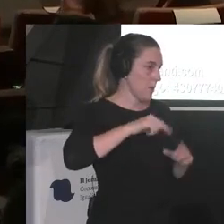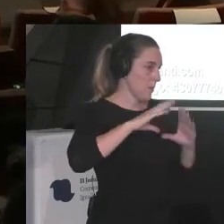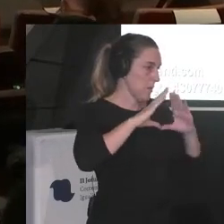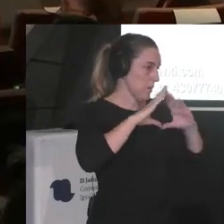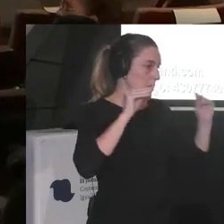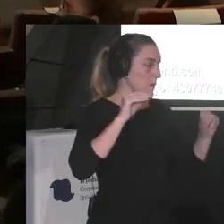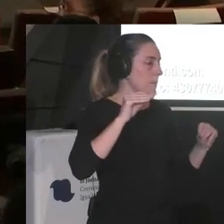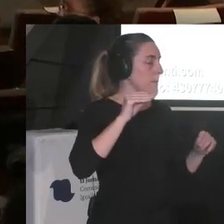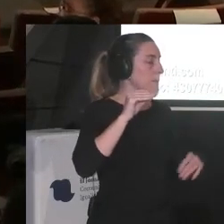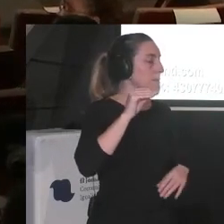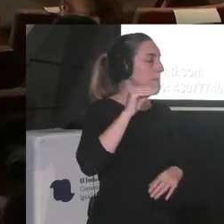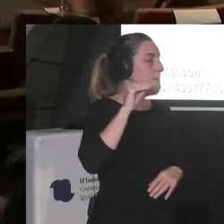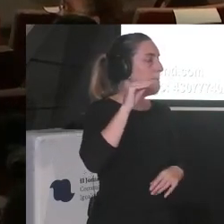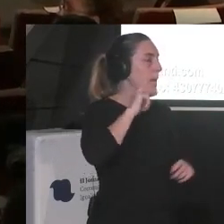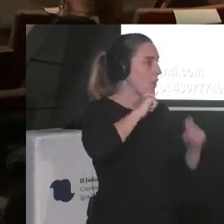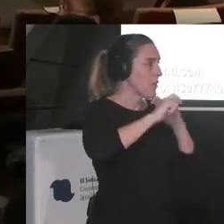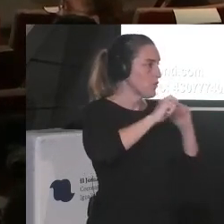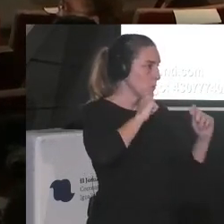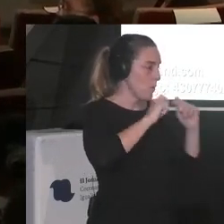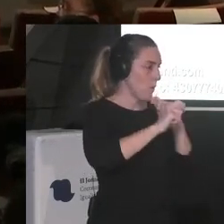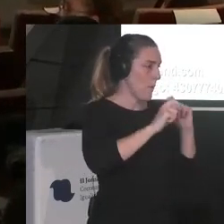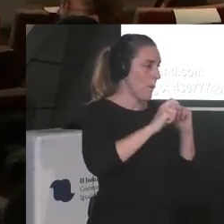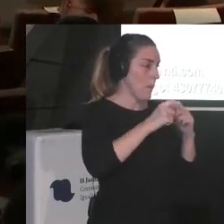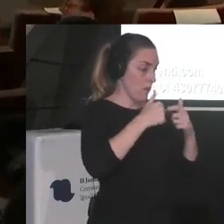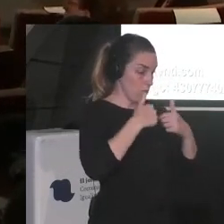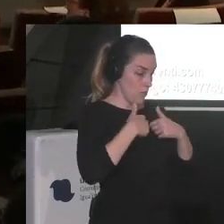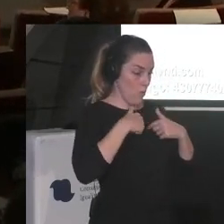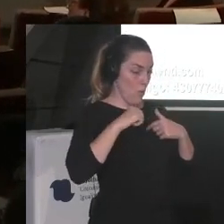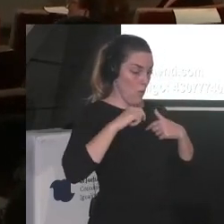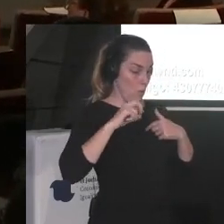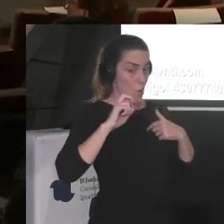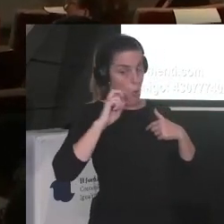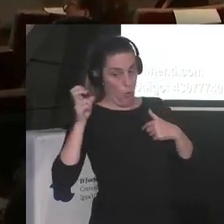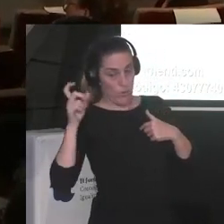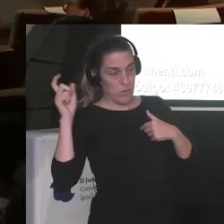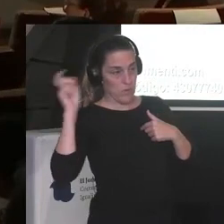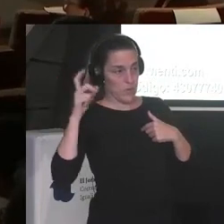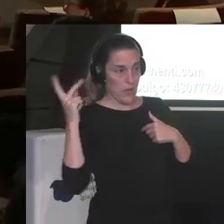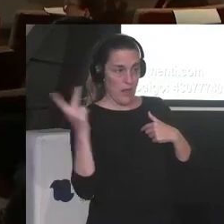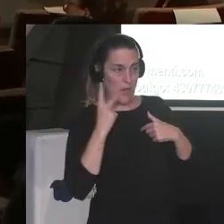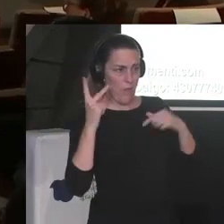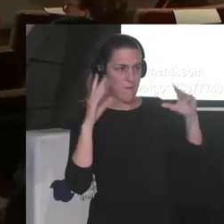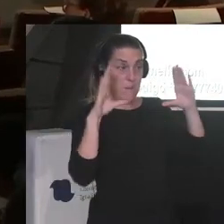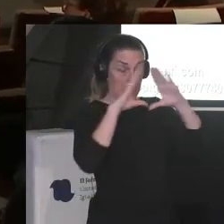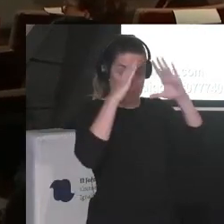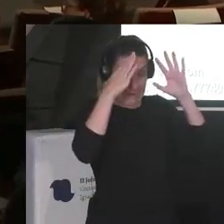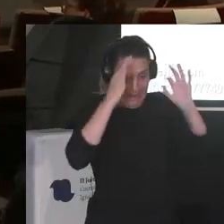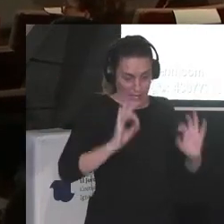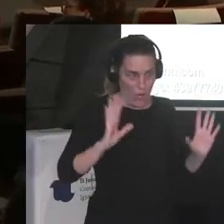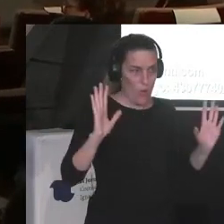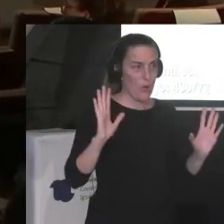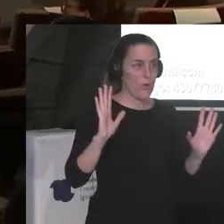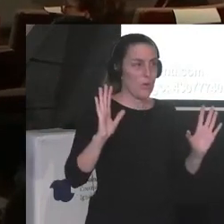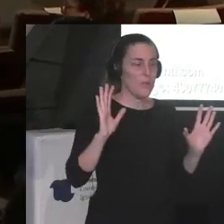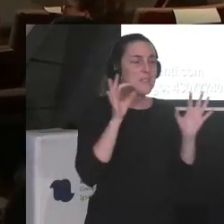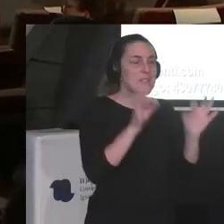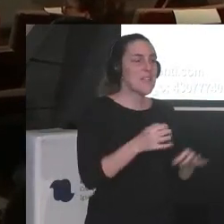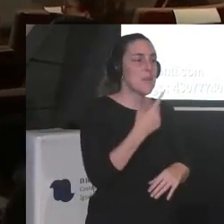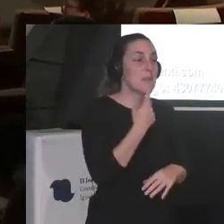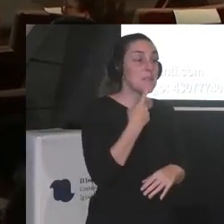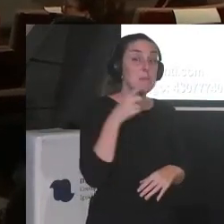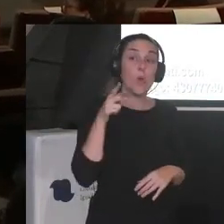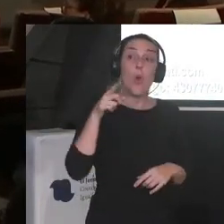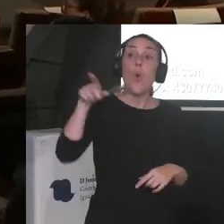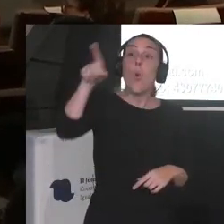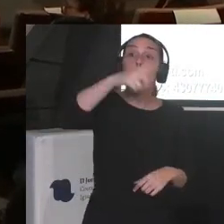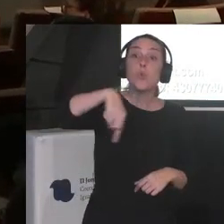periodismo te quiero decir que yo y otra más que somos las feministas yo creo somos las que decimos estas cosas de cuando vayáis a